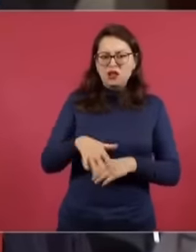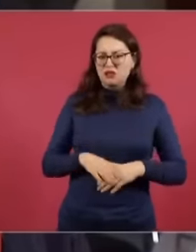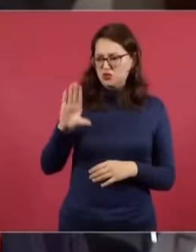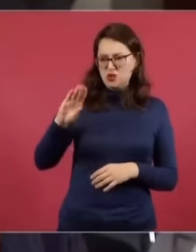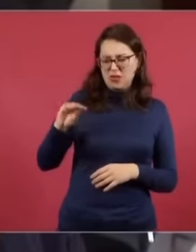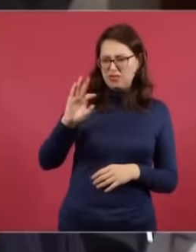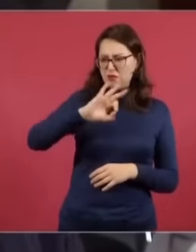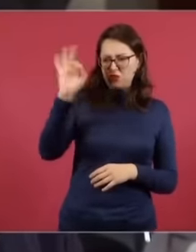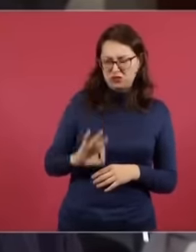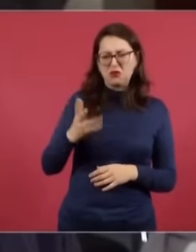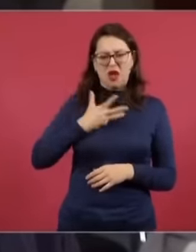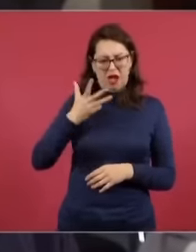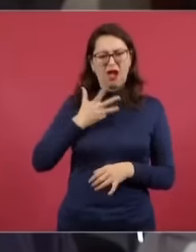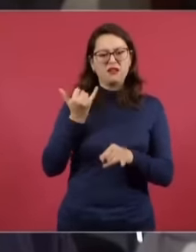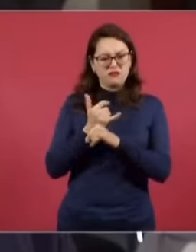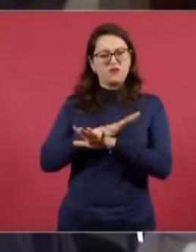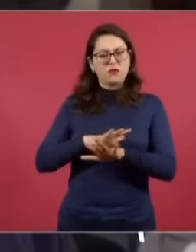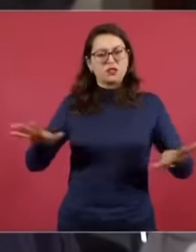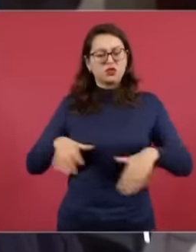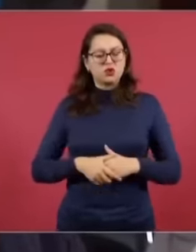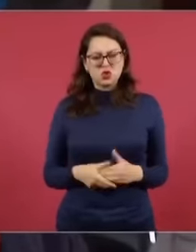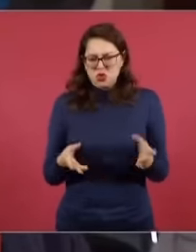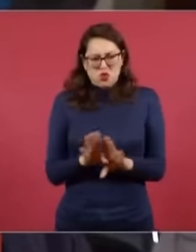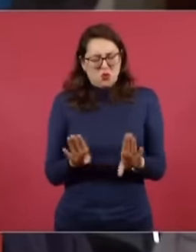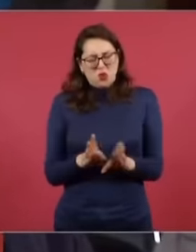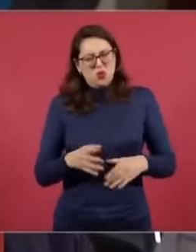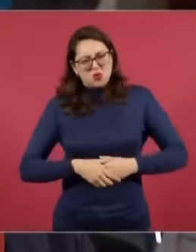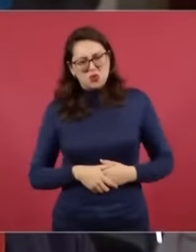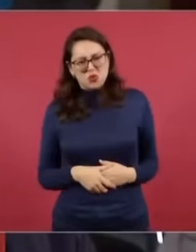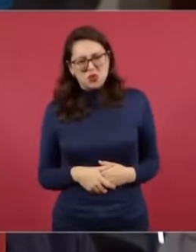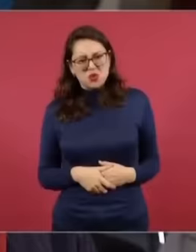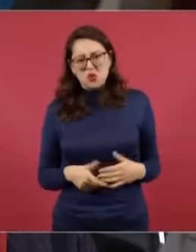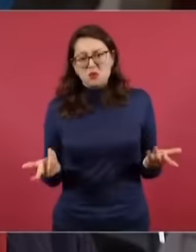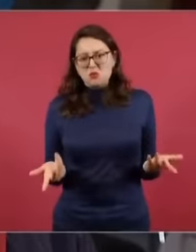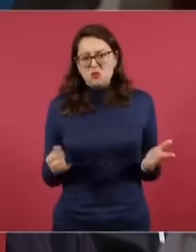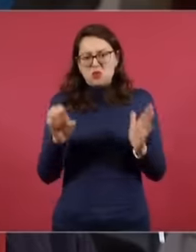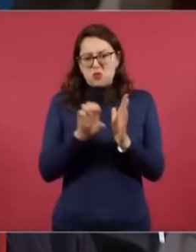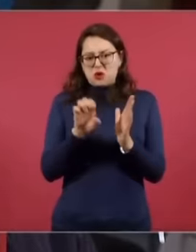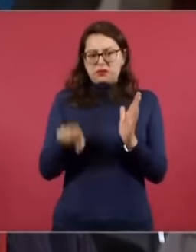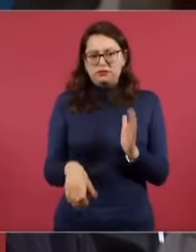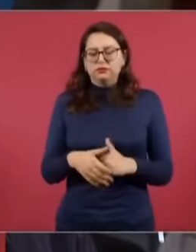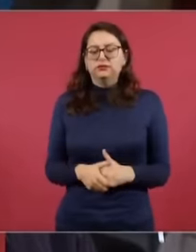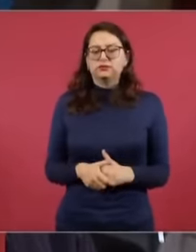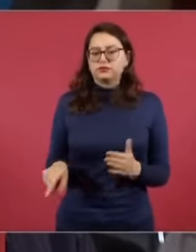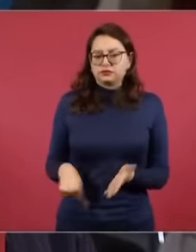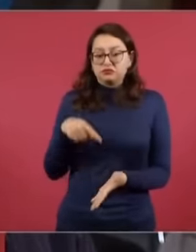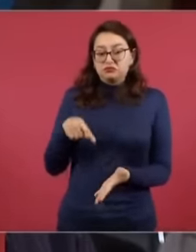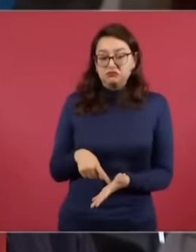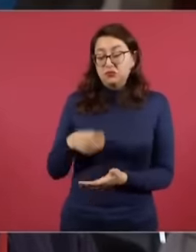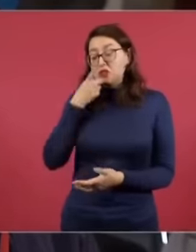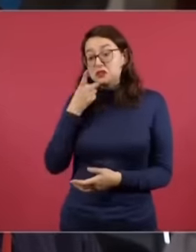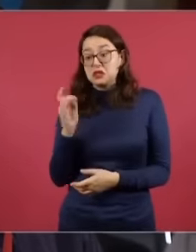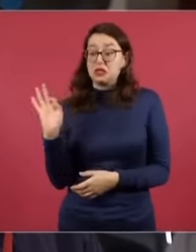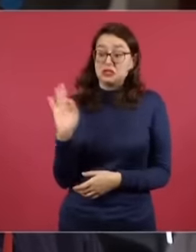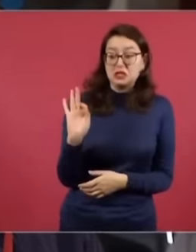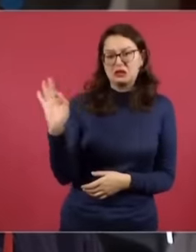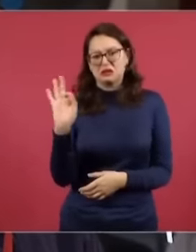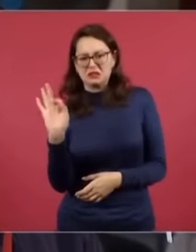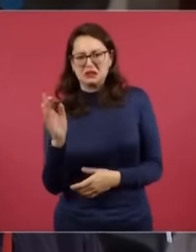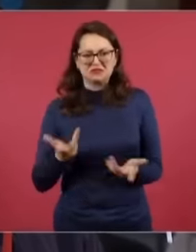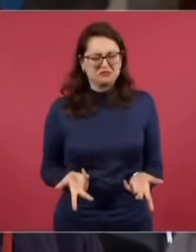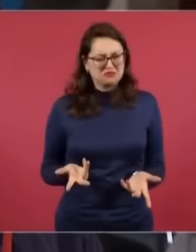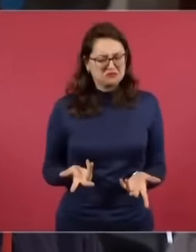índice de porcentaje? Cuando ustedes manejan, por ejemplo, la ubicación, dice tenemos indicios, o sea,